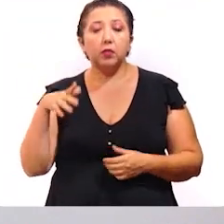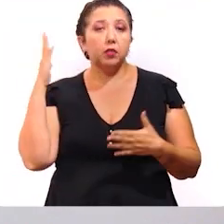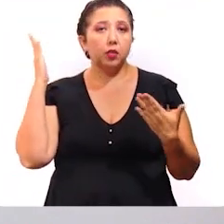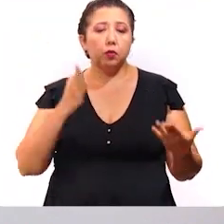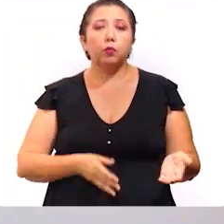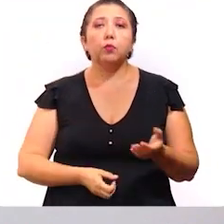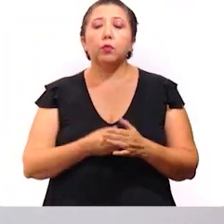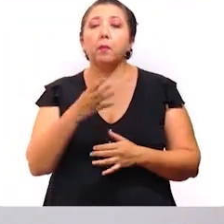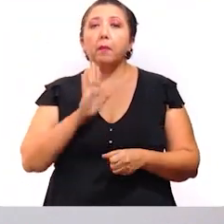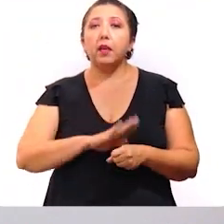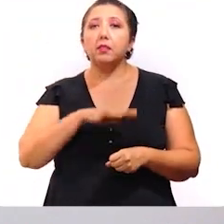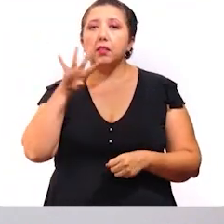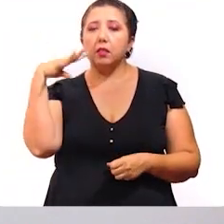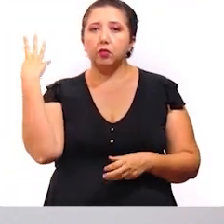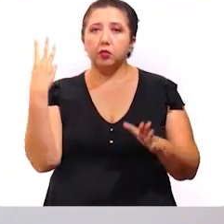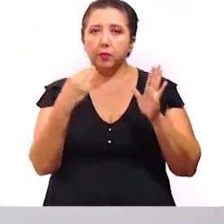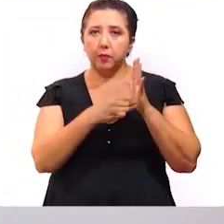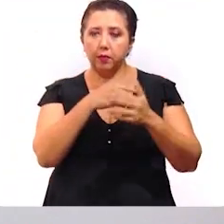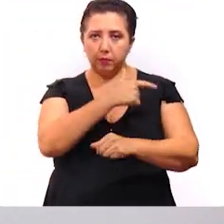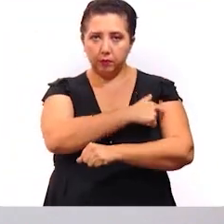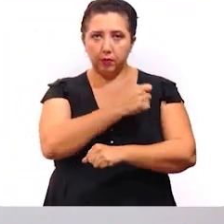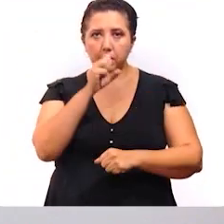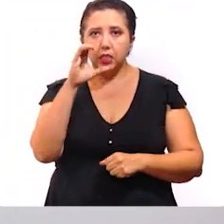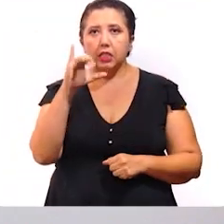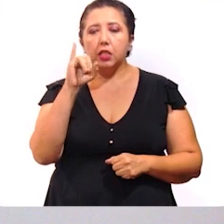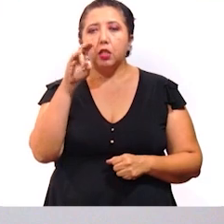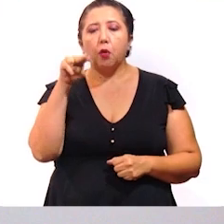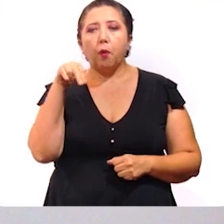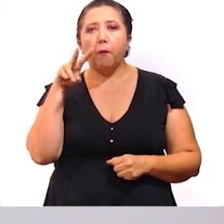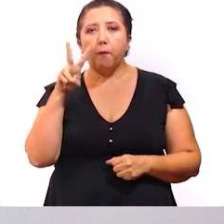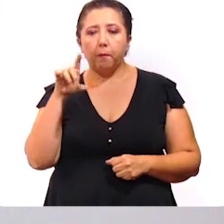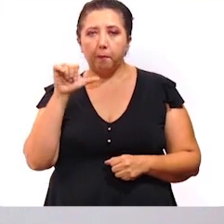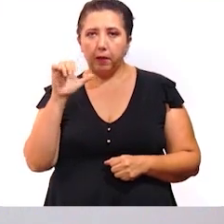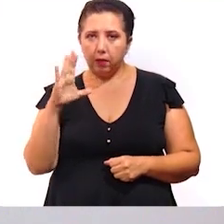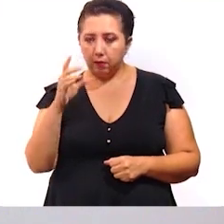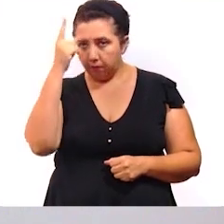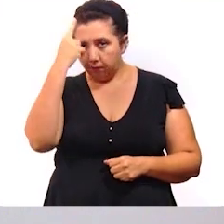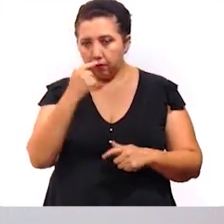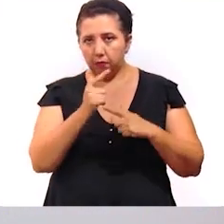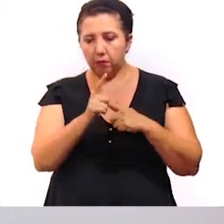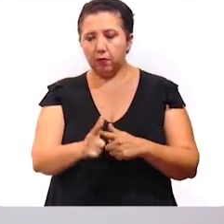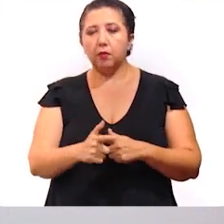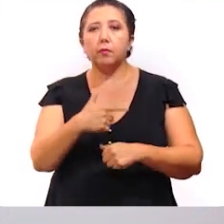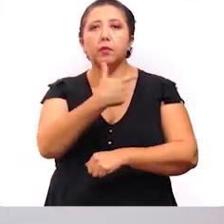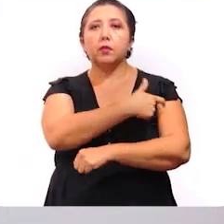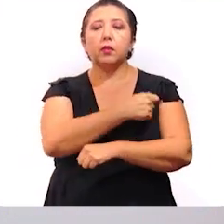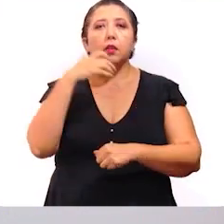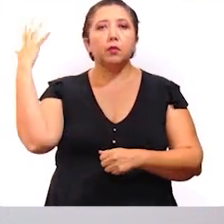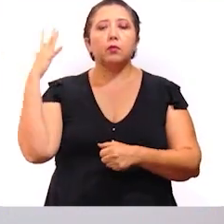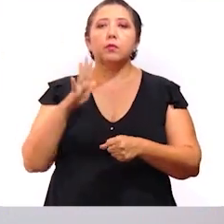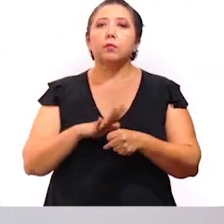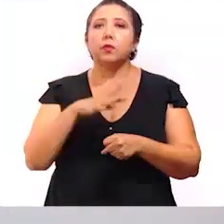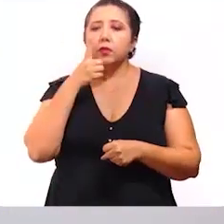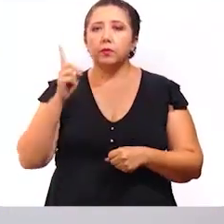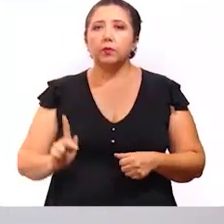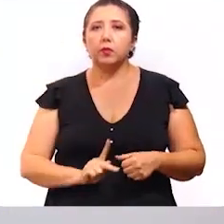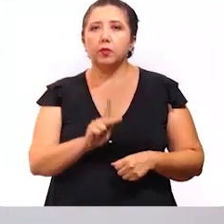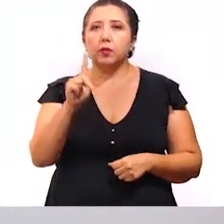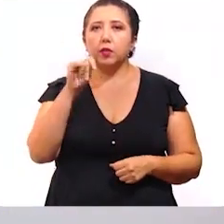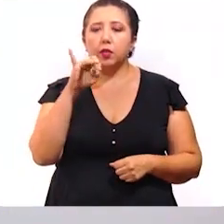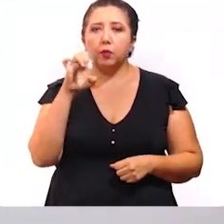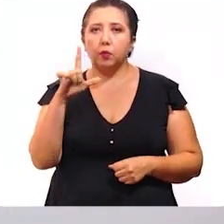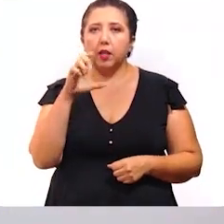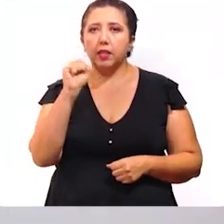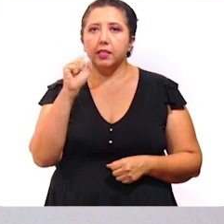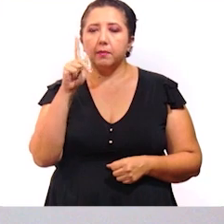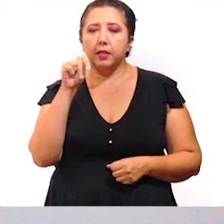Yucatán un nuevo lote con más de 14 mil vacunas Sinovac contra el coronavirus, para continuar con la aplicación a adultos mayores en los municipios de